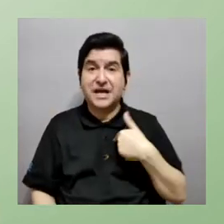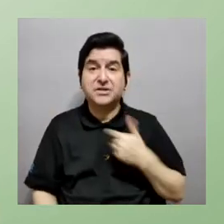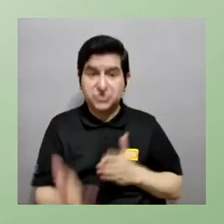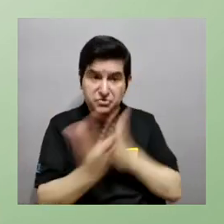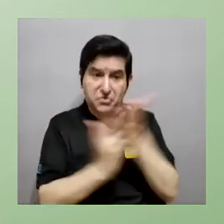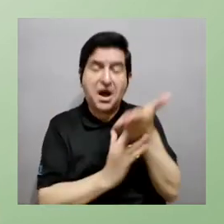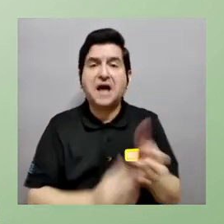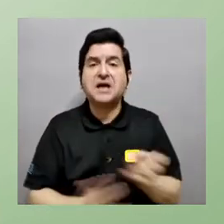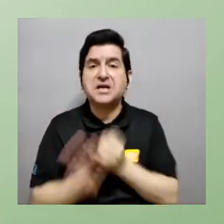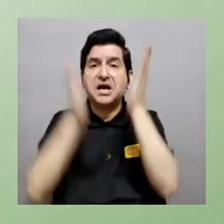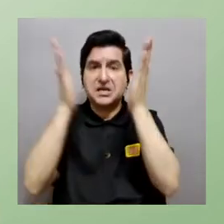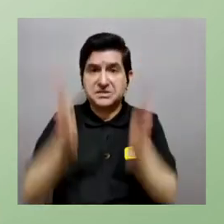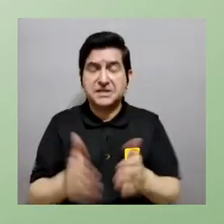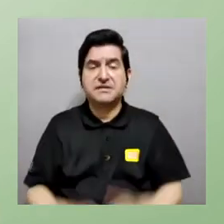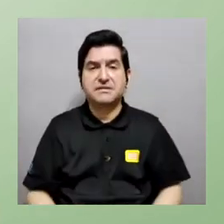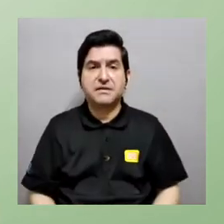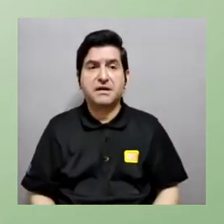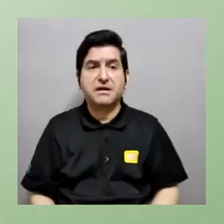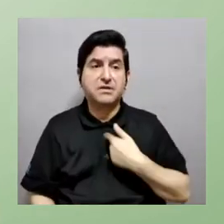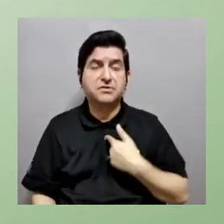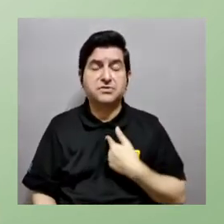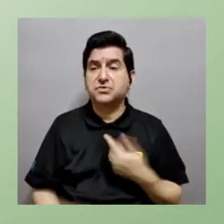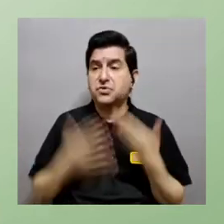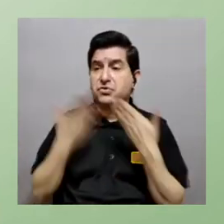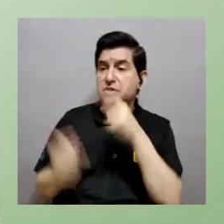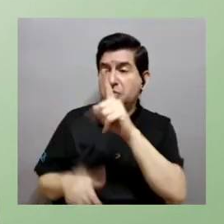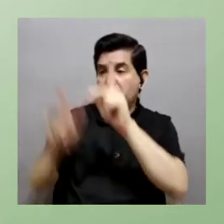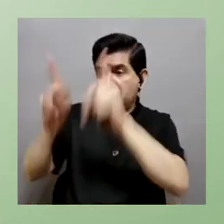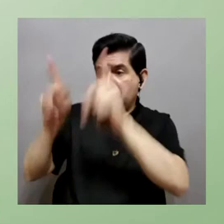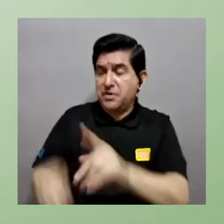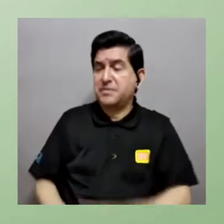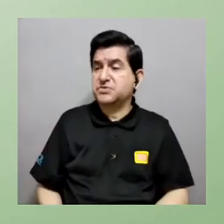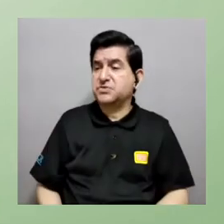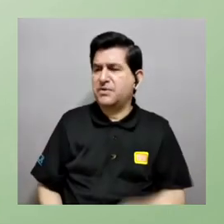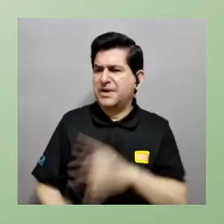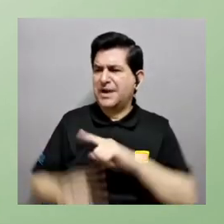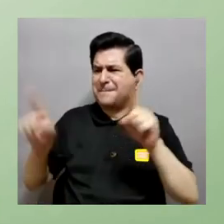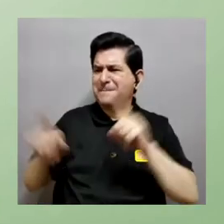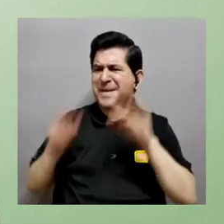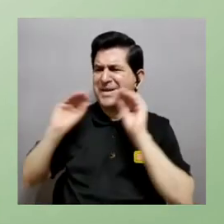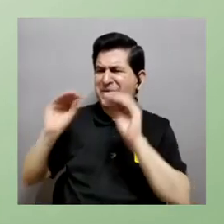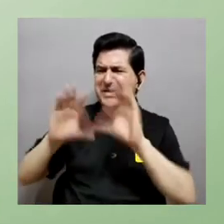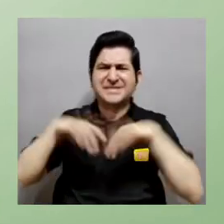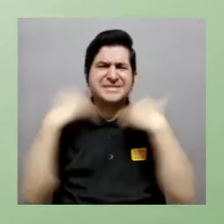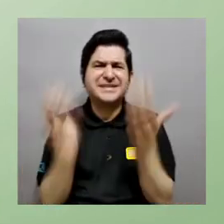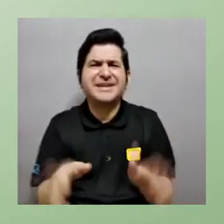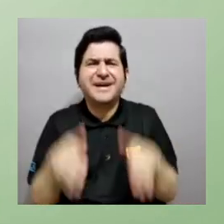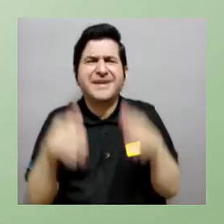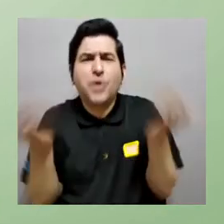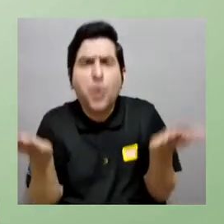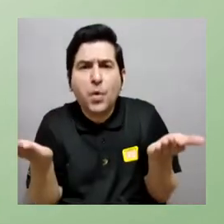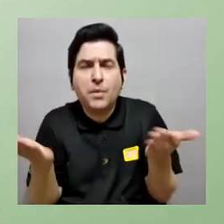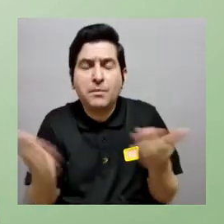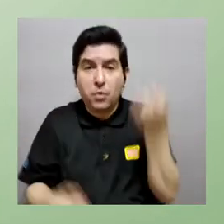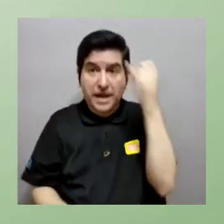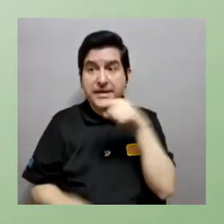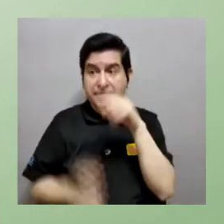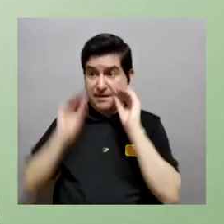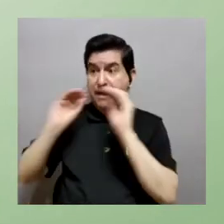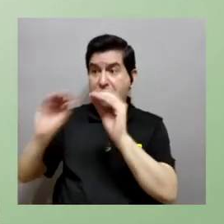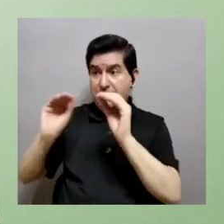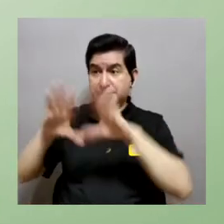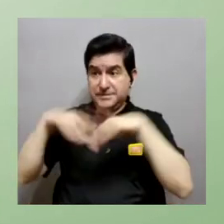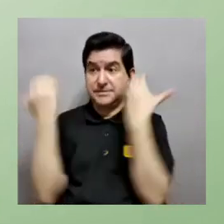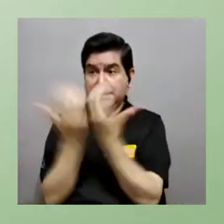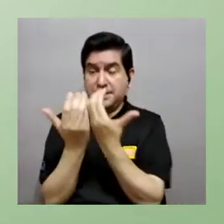fallaríamos es que no tenemos transferencia de conocimiento yo podría entrar como investigador yo se lo podría dar a Sebastián como investigador si llega tenga pero cómo